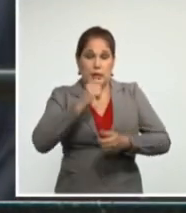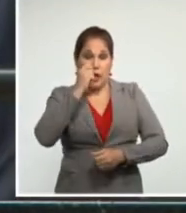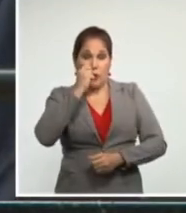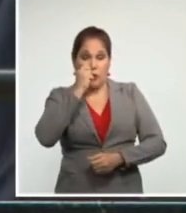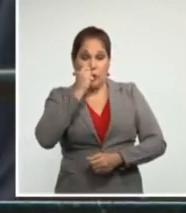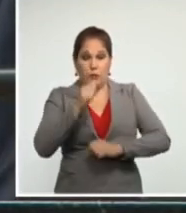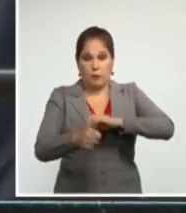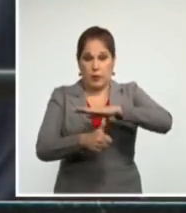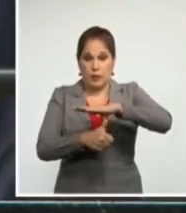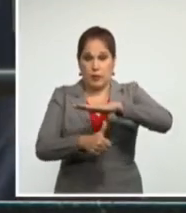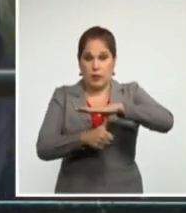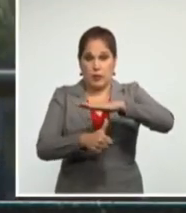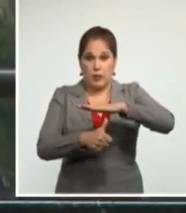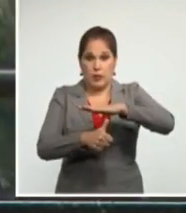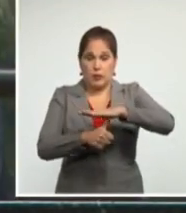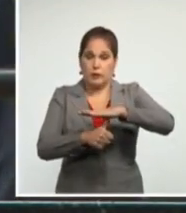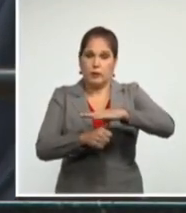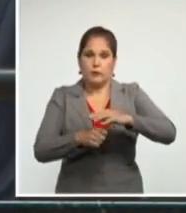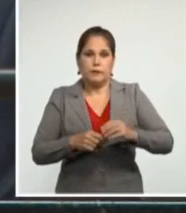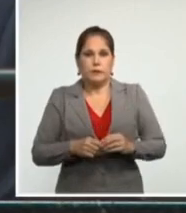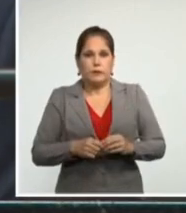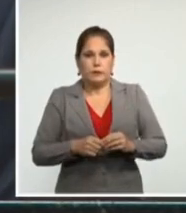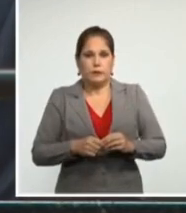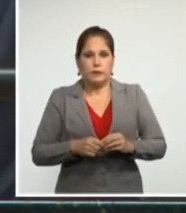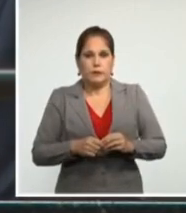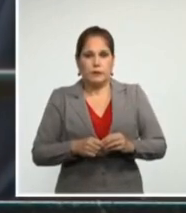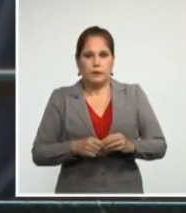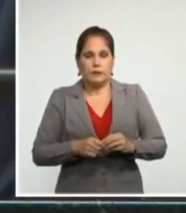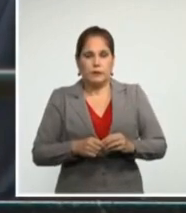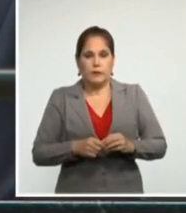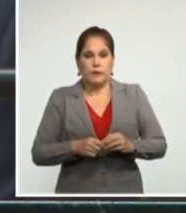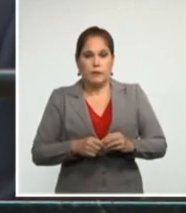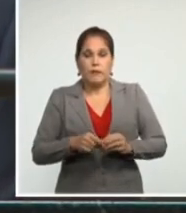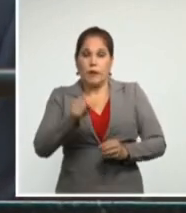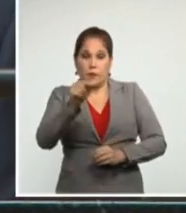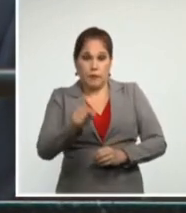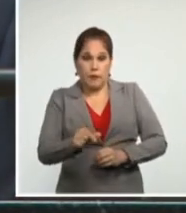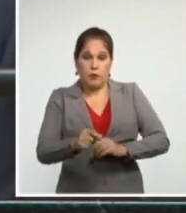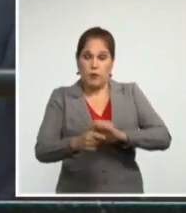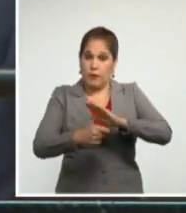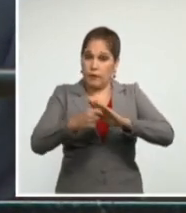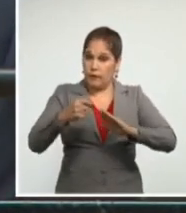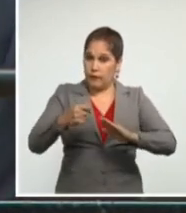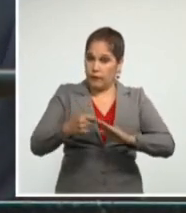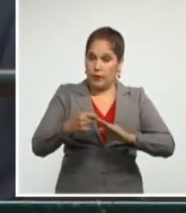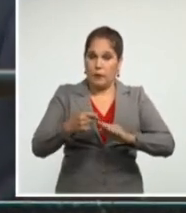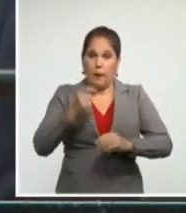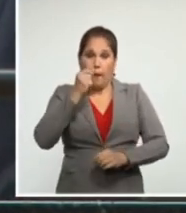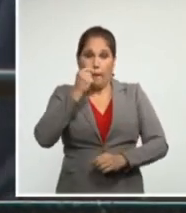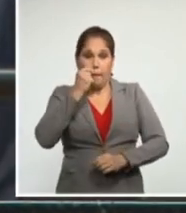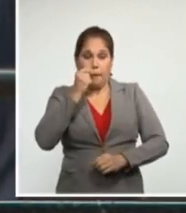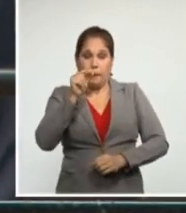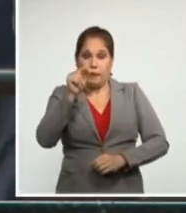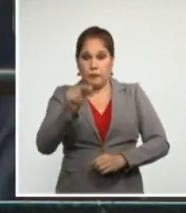excelentísimo señores representantes permanentes, señores delegados,